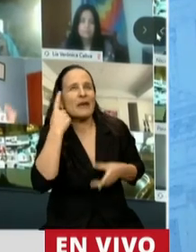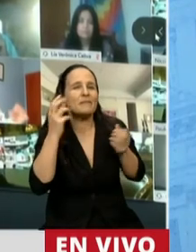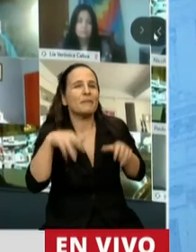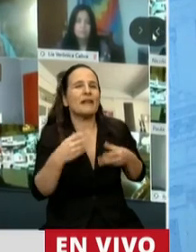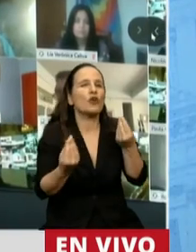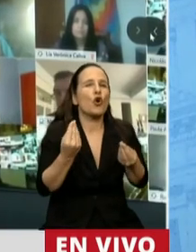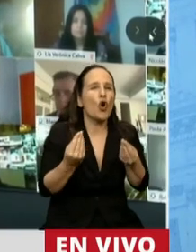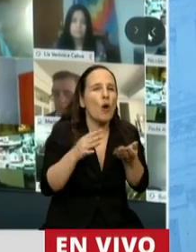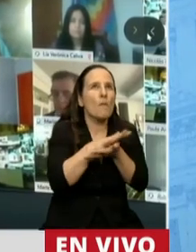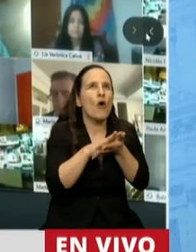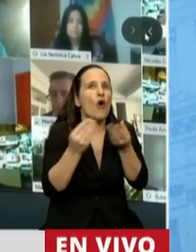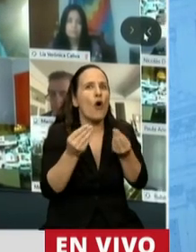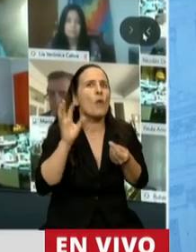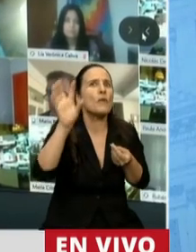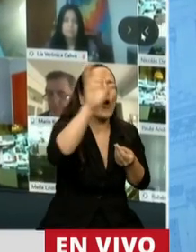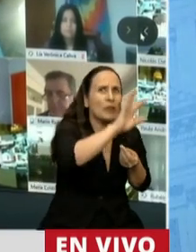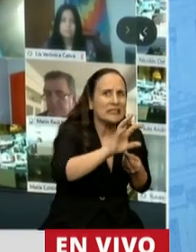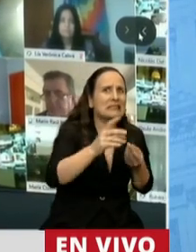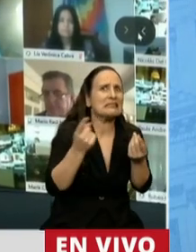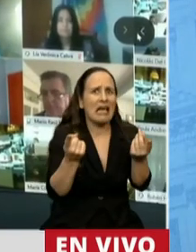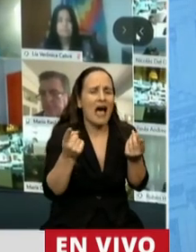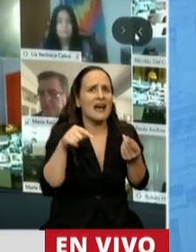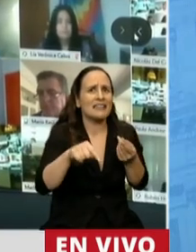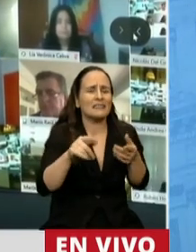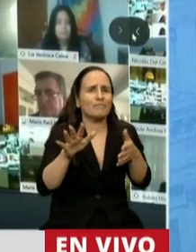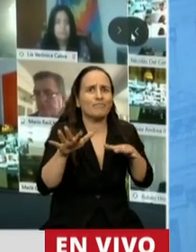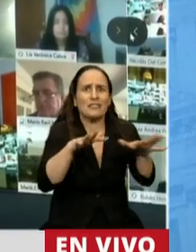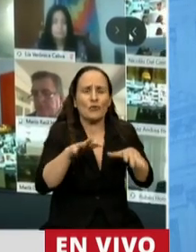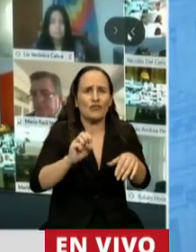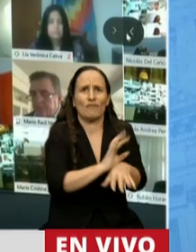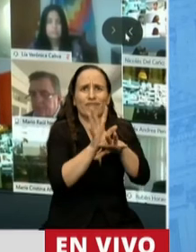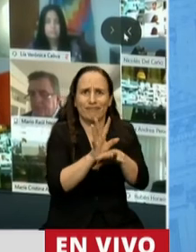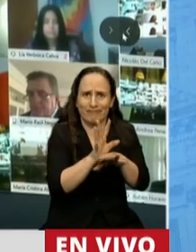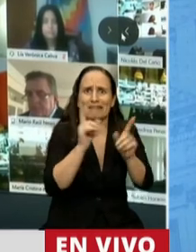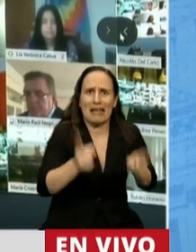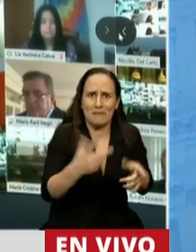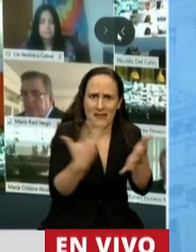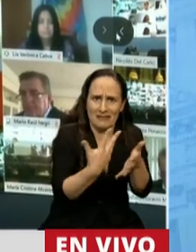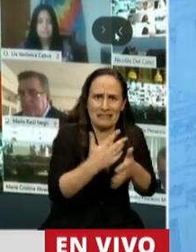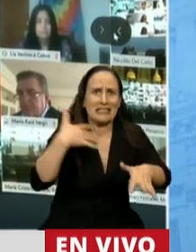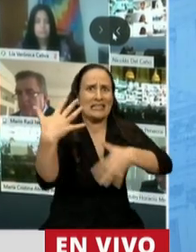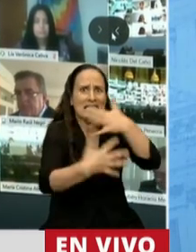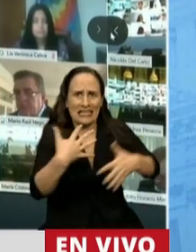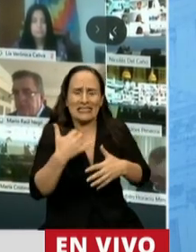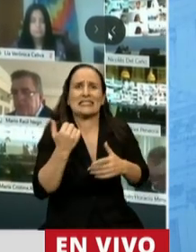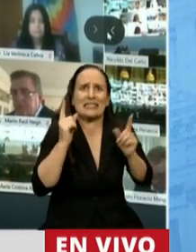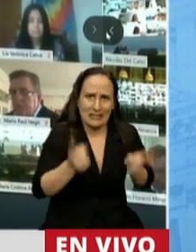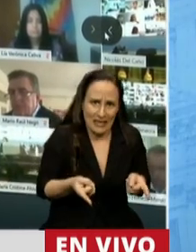de compensación para otras provincias que estamos padeciendo la misma pandemia, que estamos padeciendo la misma crisis y